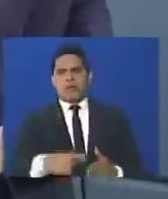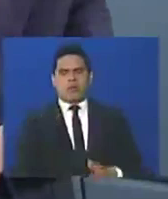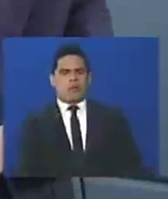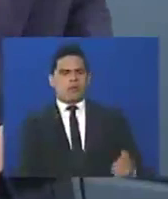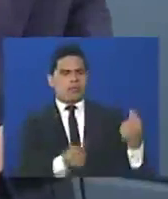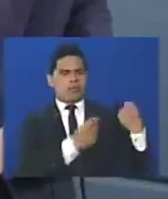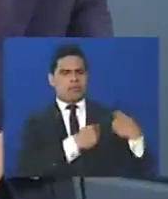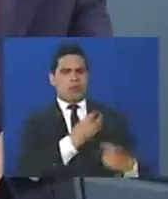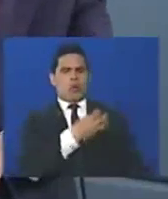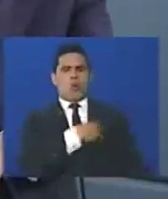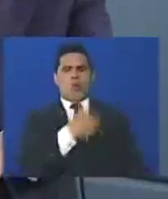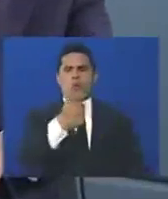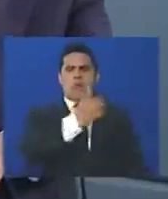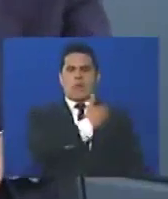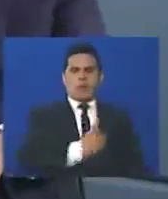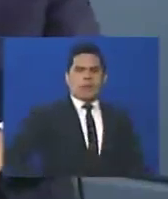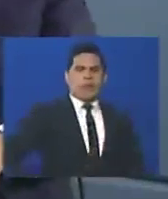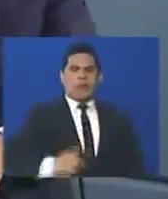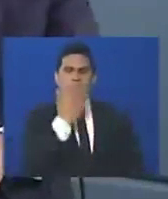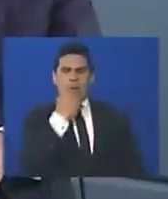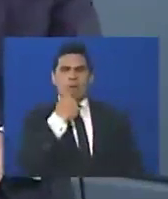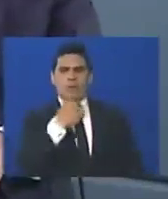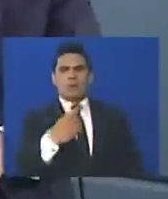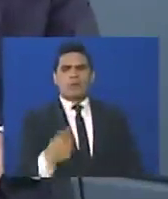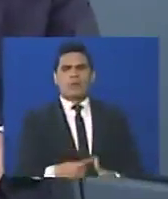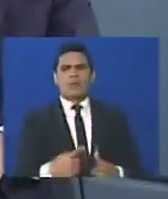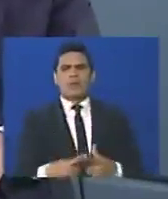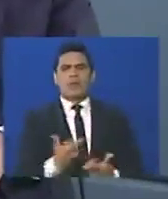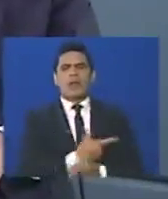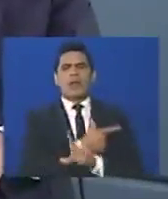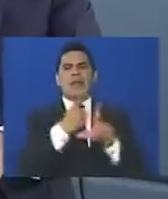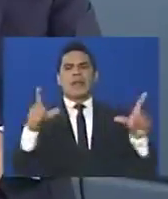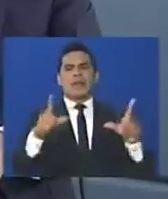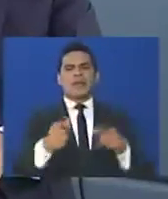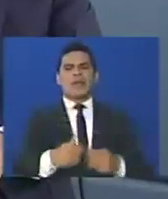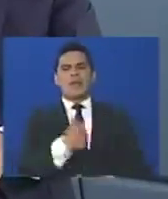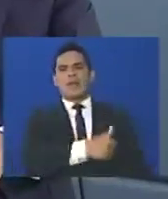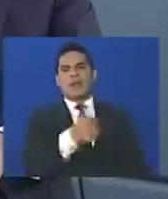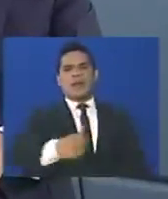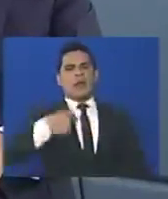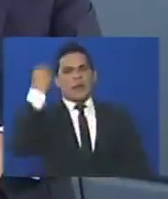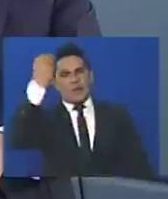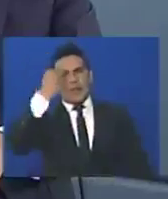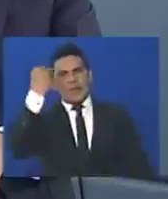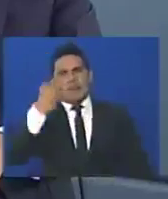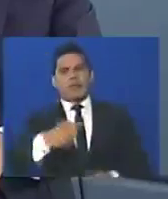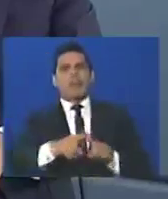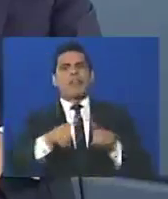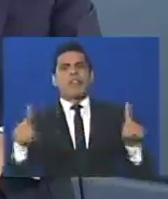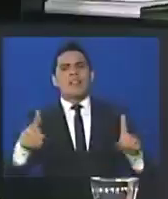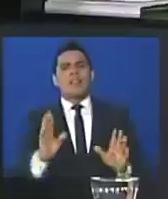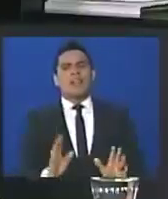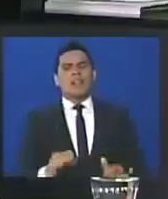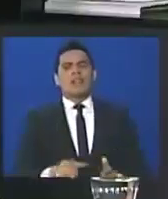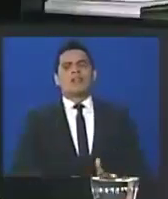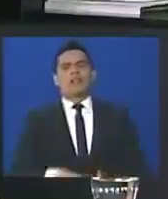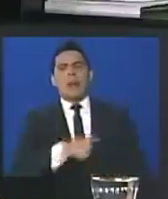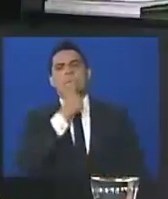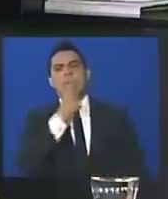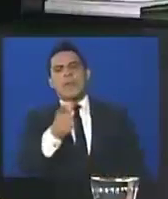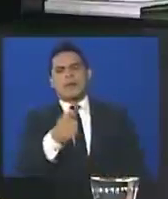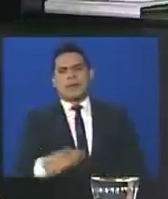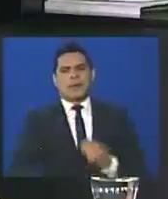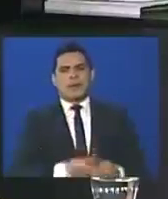condecorará y dirá que actuaron muy bien, por eso es que hay libertad, para que cada quien opine de una manera distinta, eso está mal